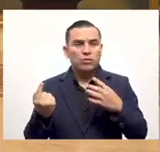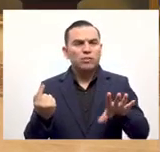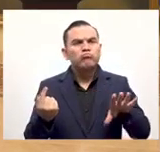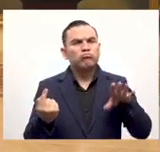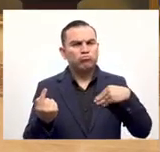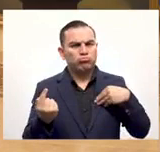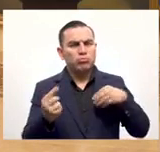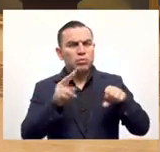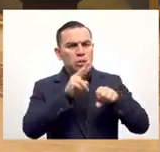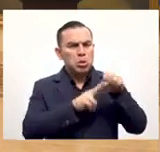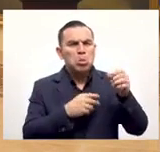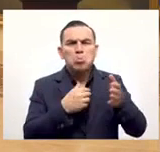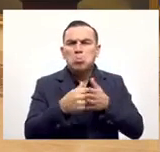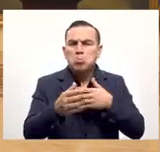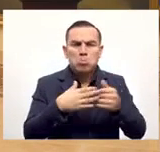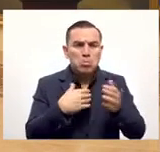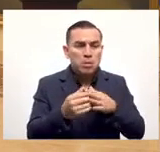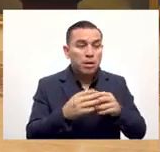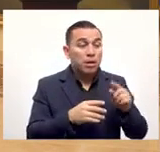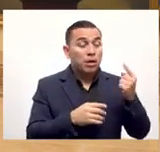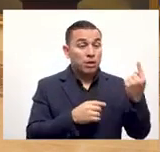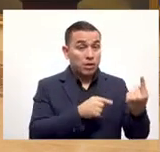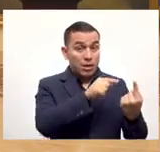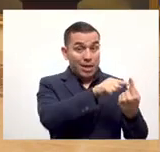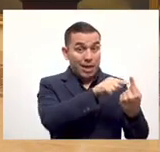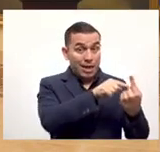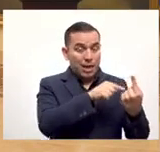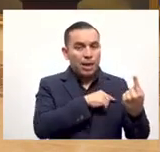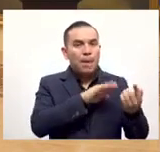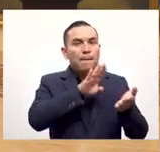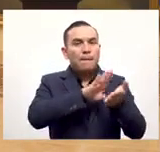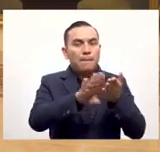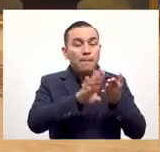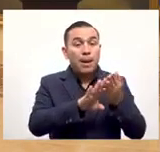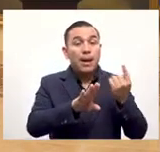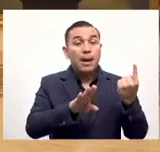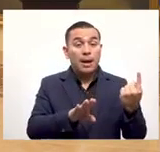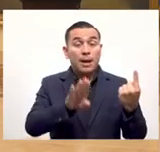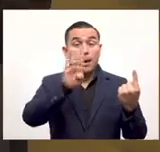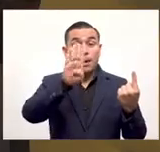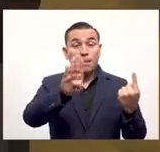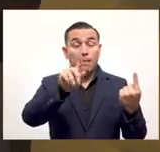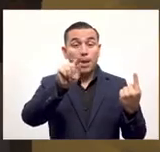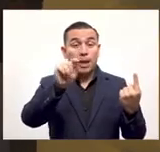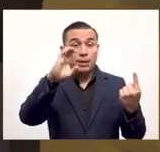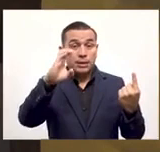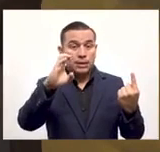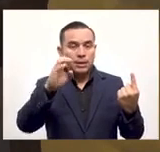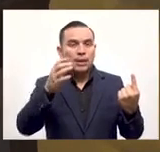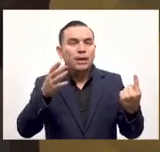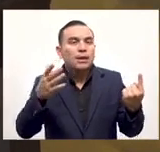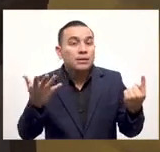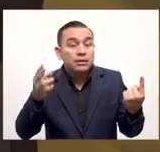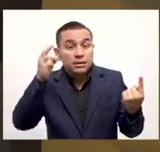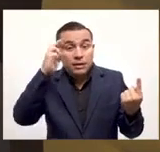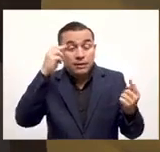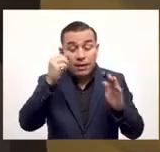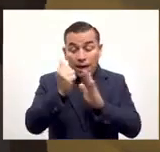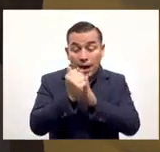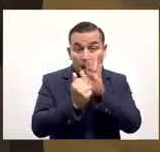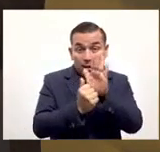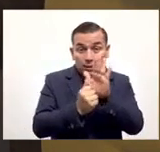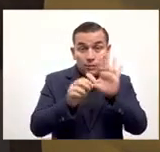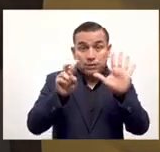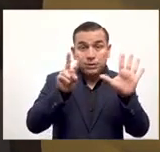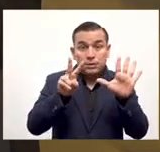pero yo quiero recibir dólares no hay problema pero Steve quiere pagar en Bitcoin entonces por eso el artículo 7 sacado